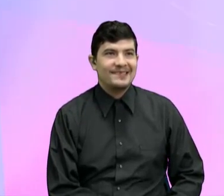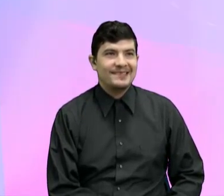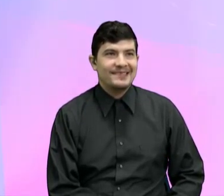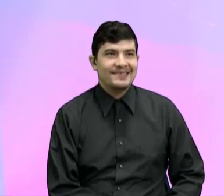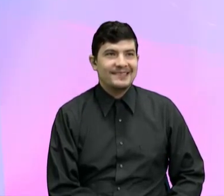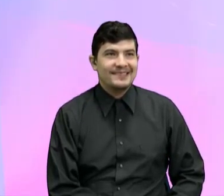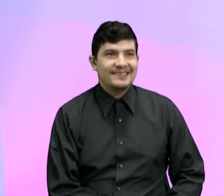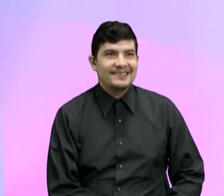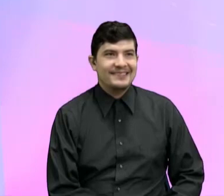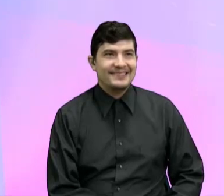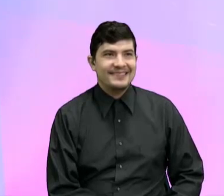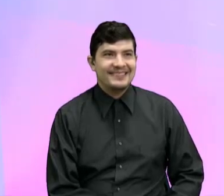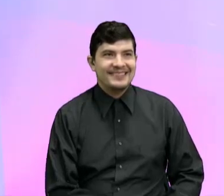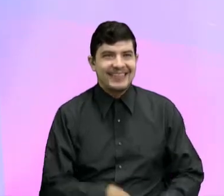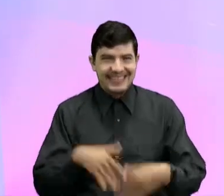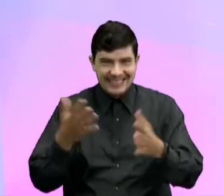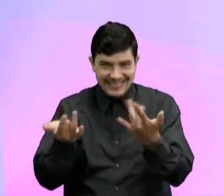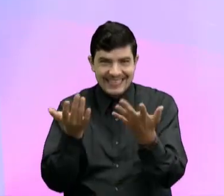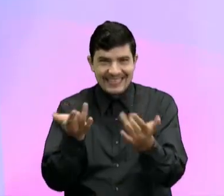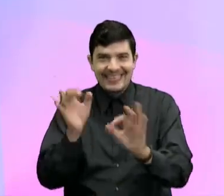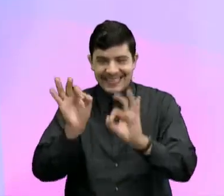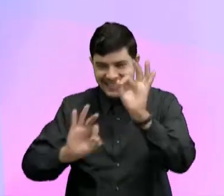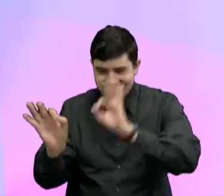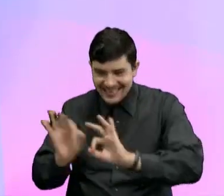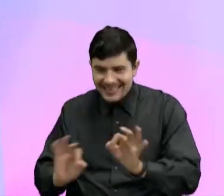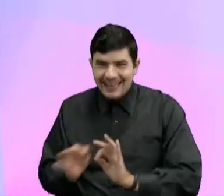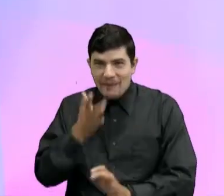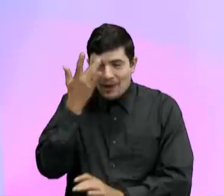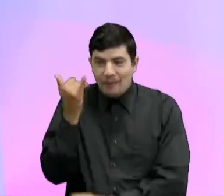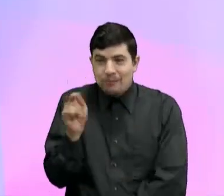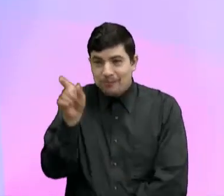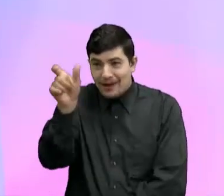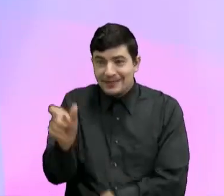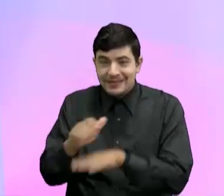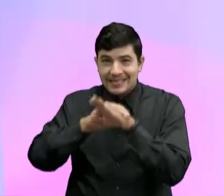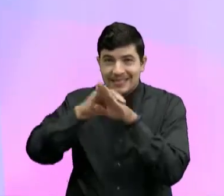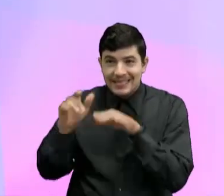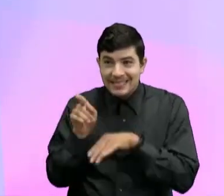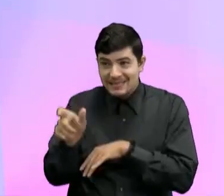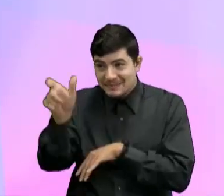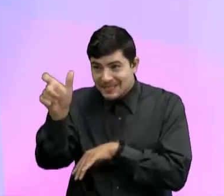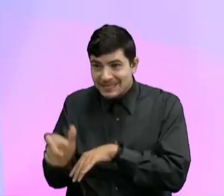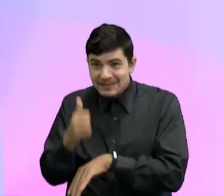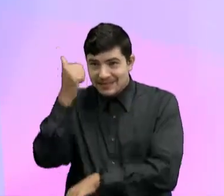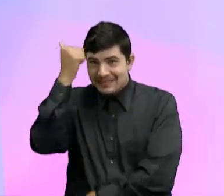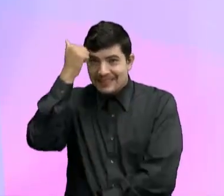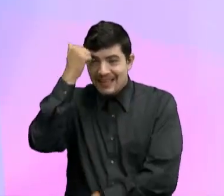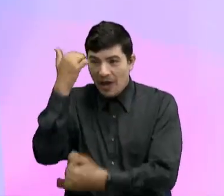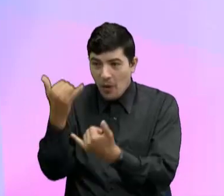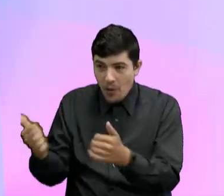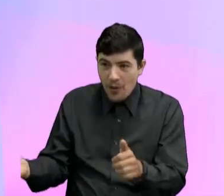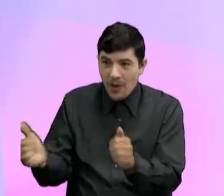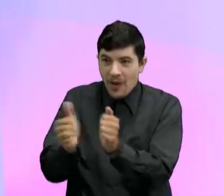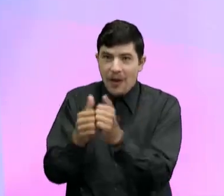Bueno, mientras organizamos Porque es que el invitado Pues el invitado no El profe que nos acompaña Se nos quiere así como